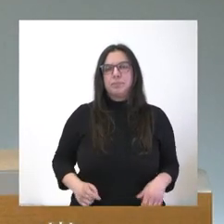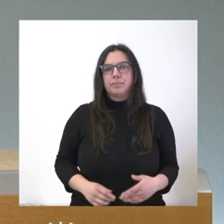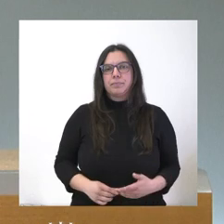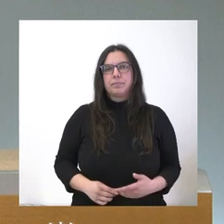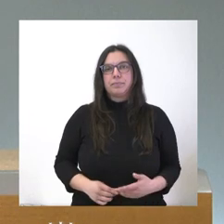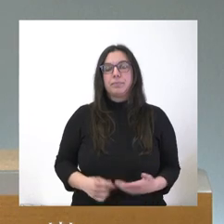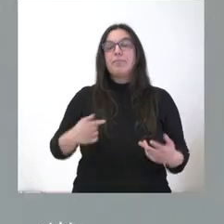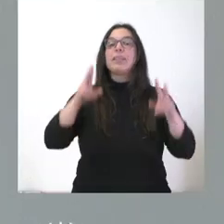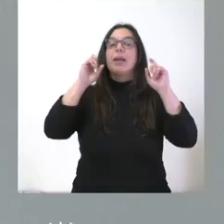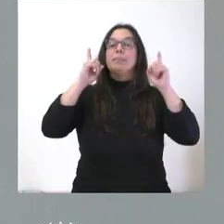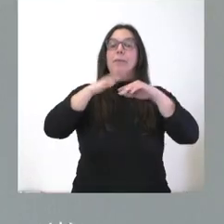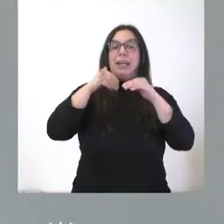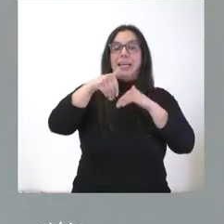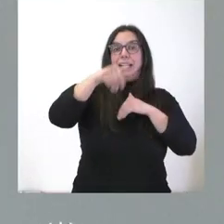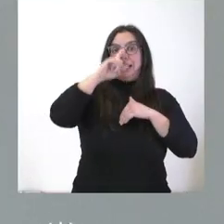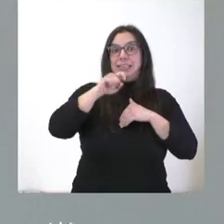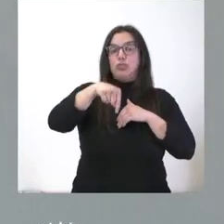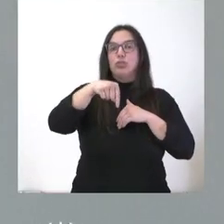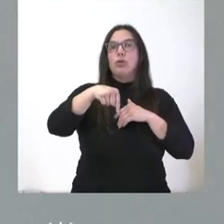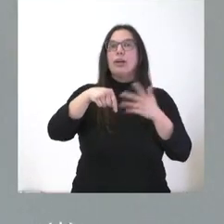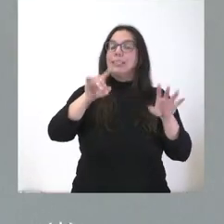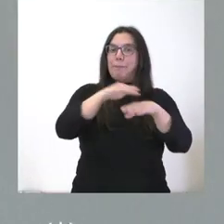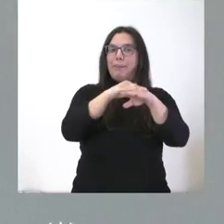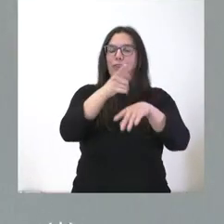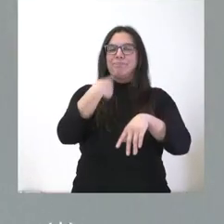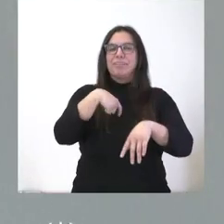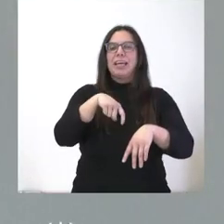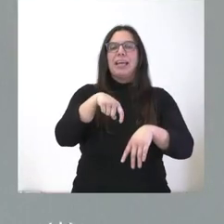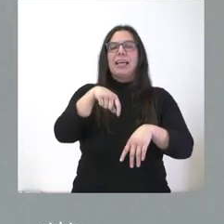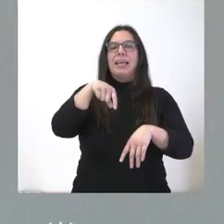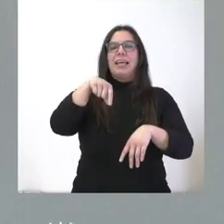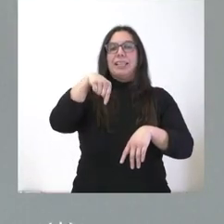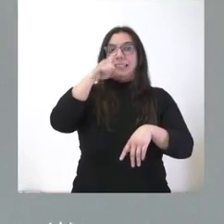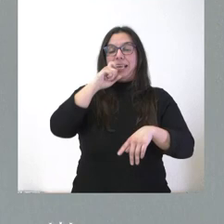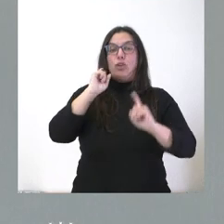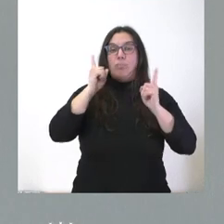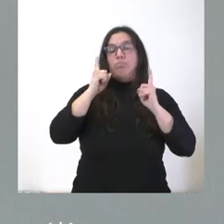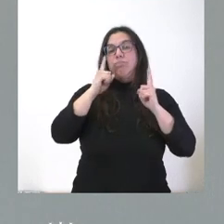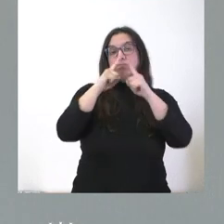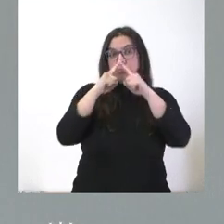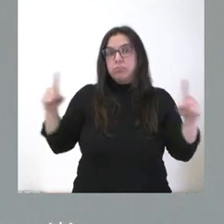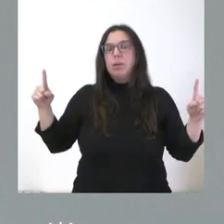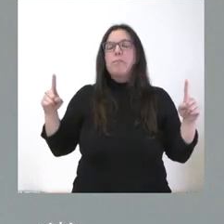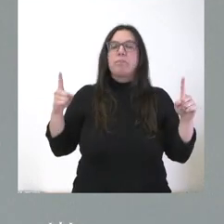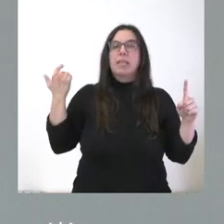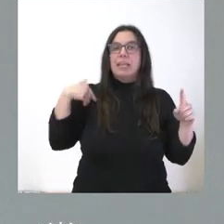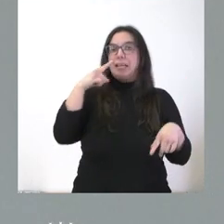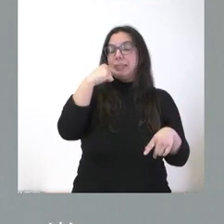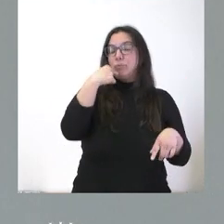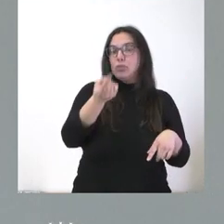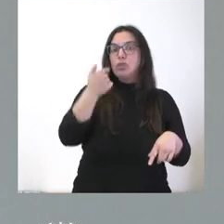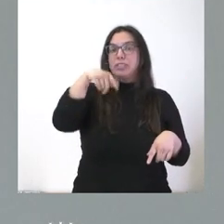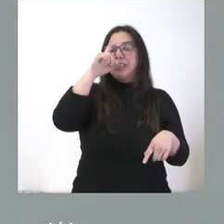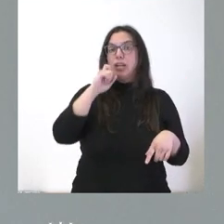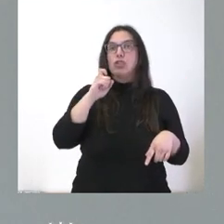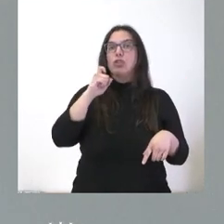¿Las expectativas para este año? Sí, perdón, la expectativa de este año, creo que ustedes preguntaban. Ya hemos dicho que este año nuestra expectativa es que